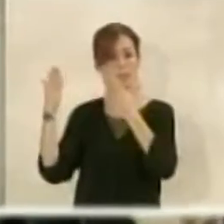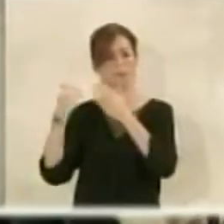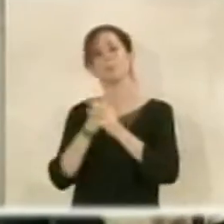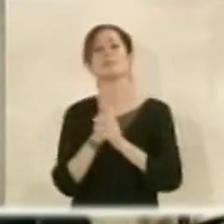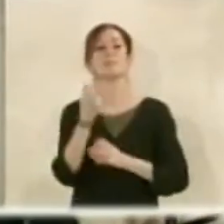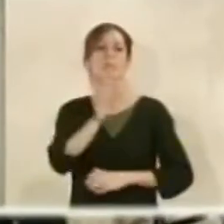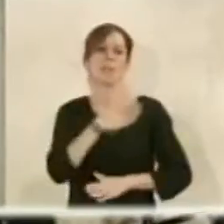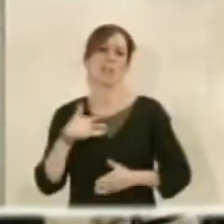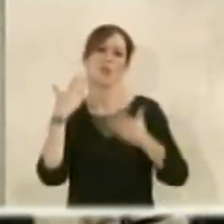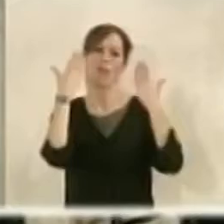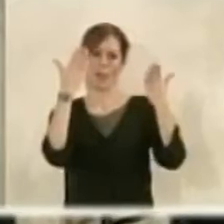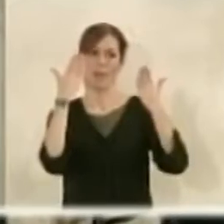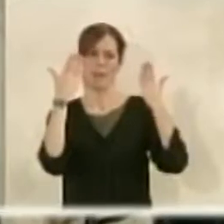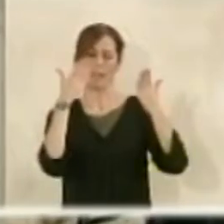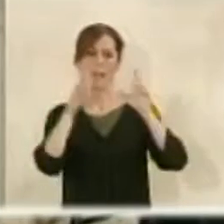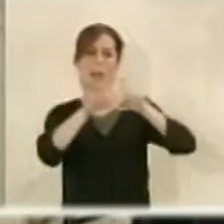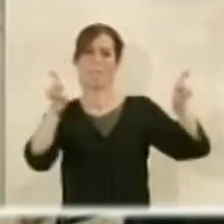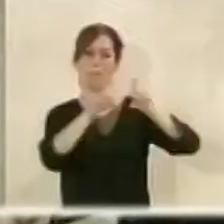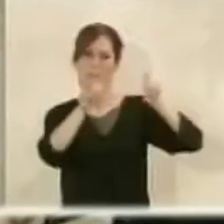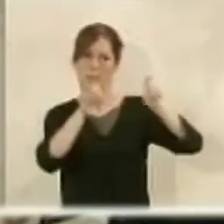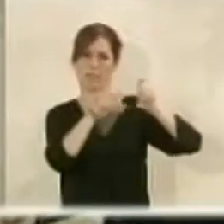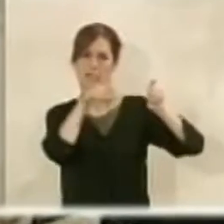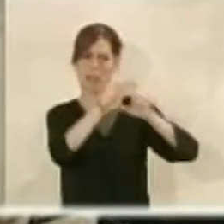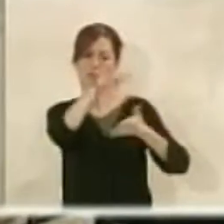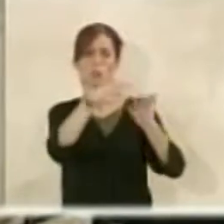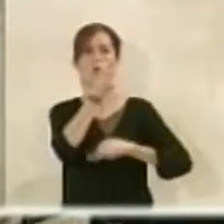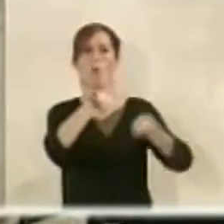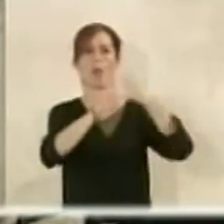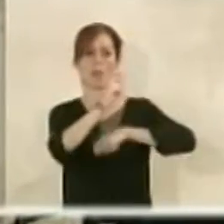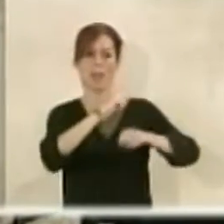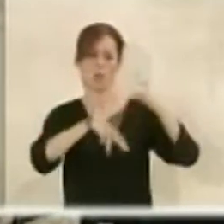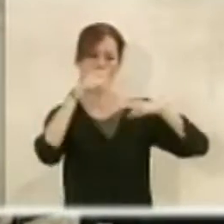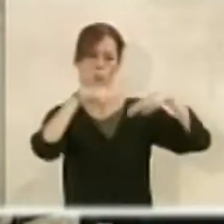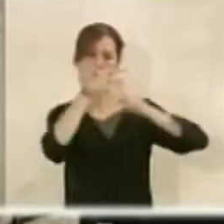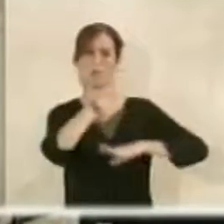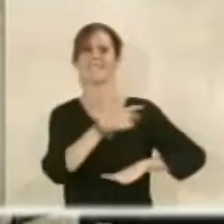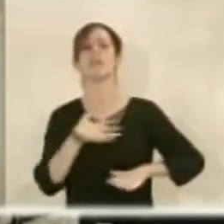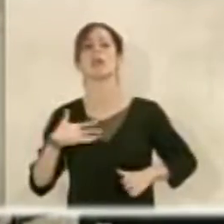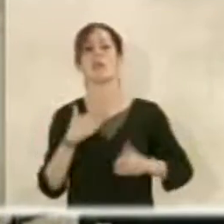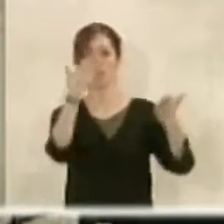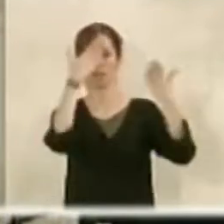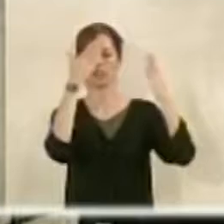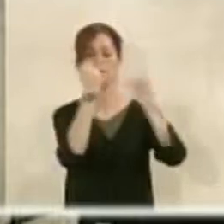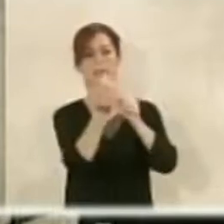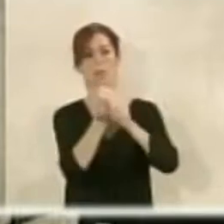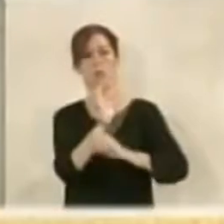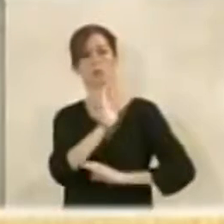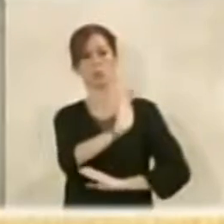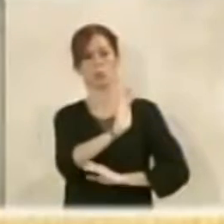Yo quiero también felicitar a la promotora del centro comercial por su trabajo, porque sin duda